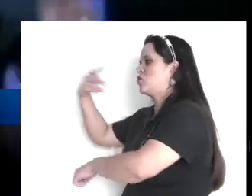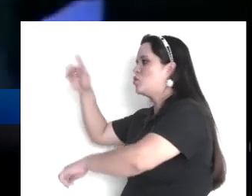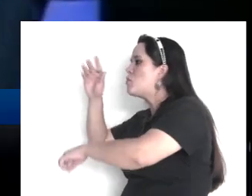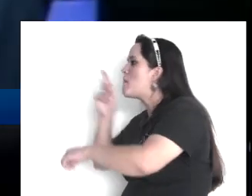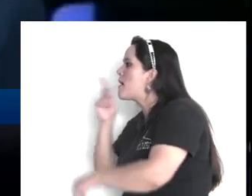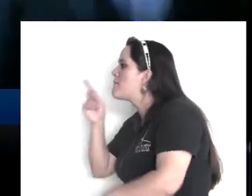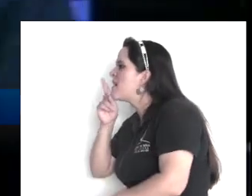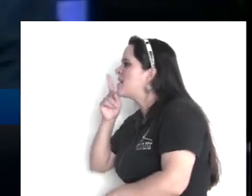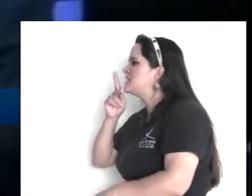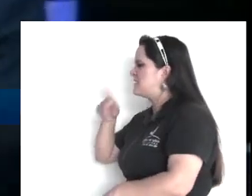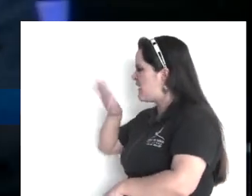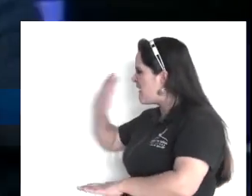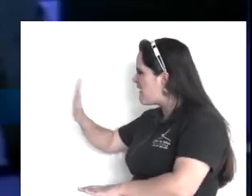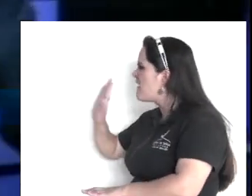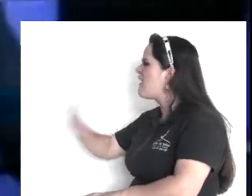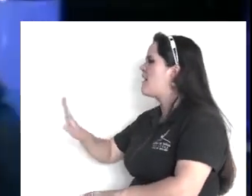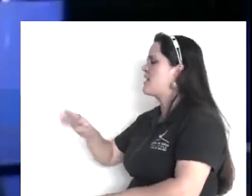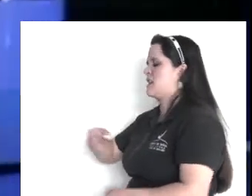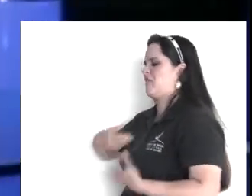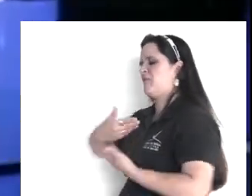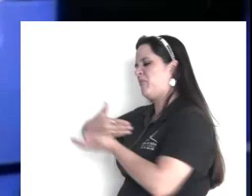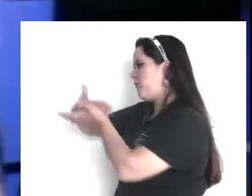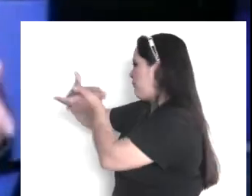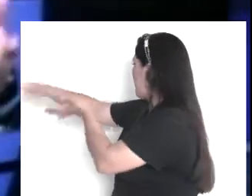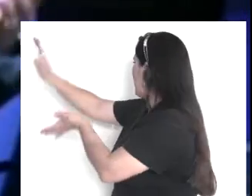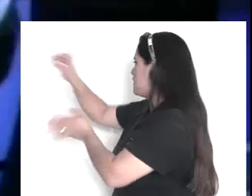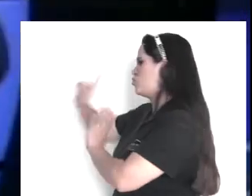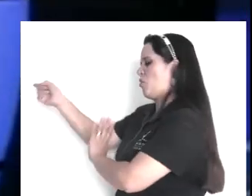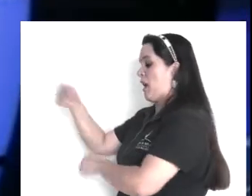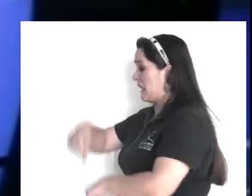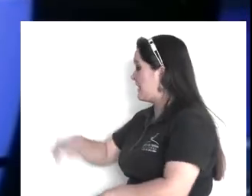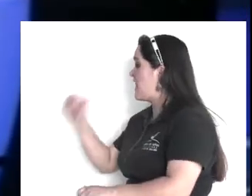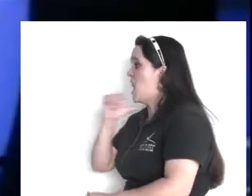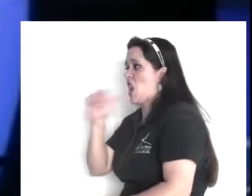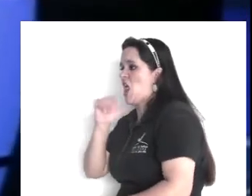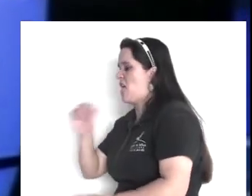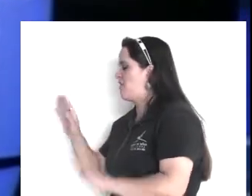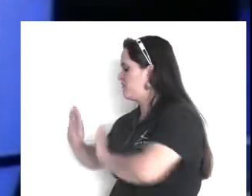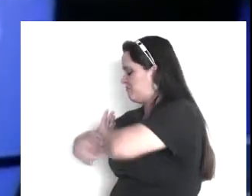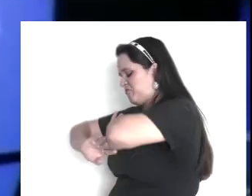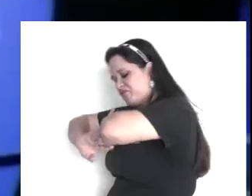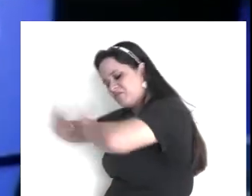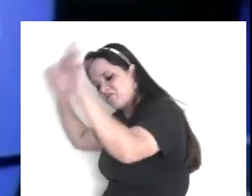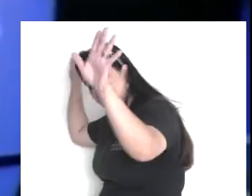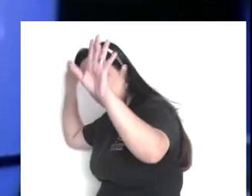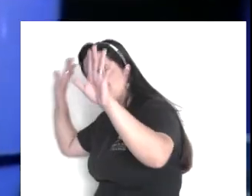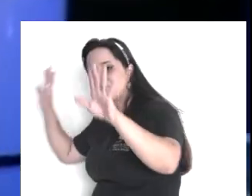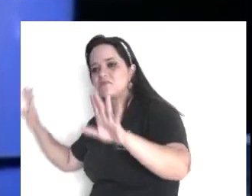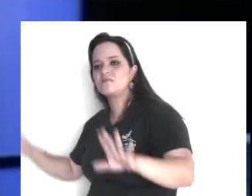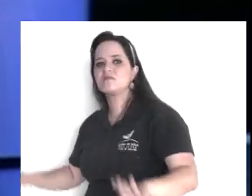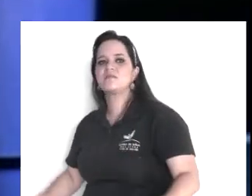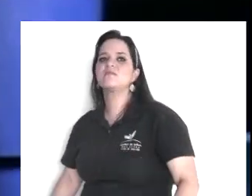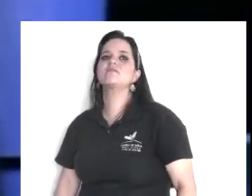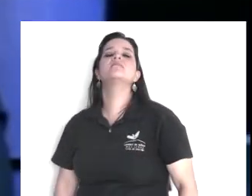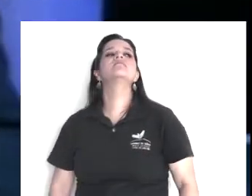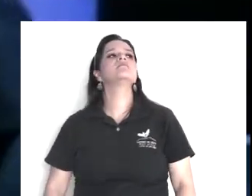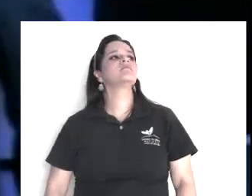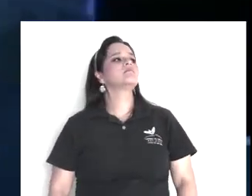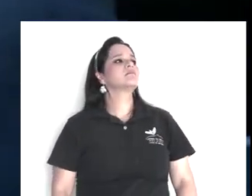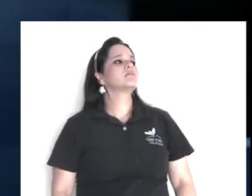traicionero, de su hijo, y vienen en camino, porque te van a llevar a rastra, si no te quieres ir,